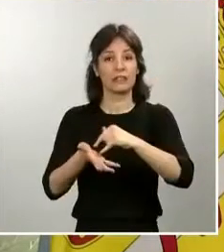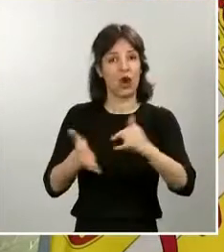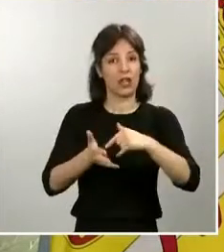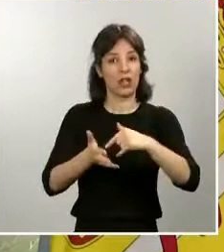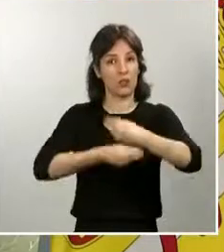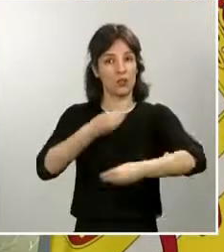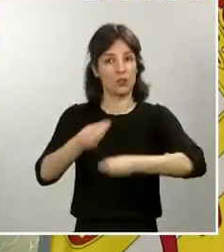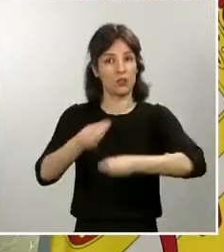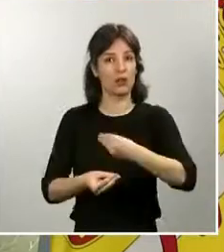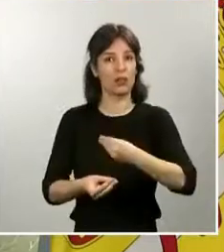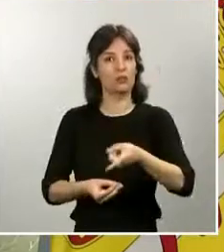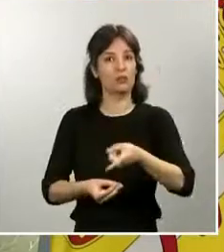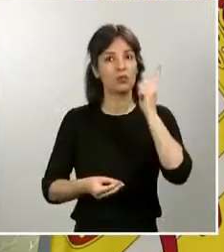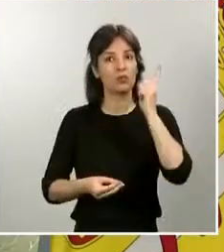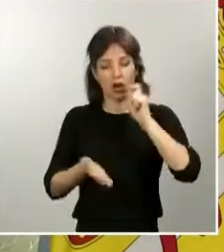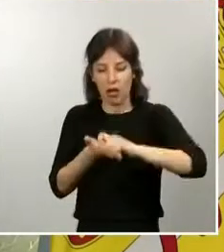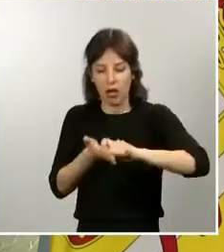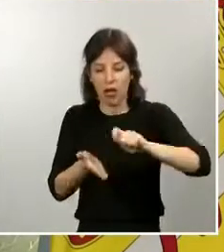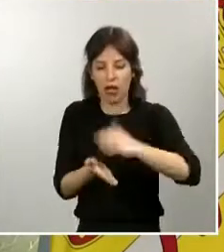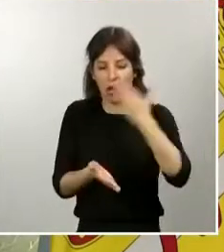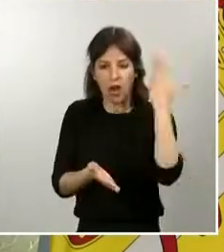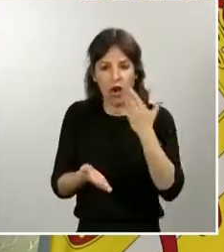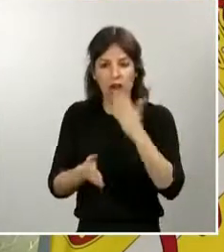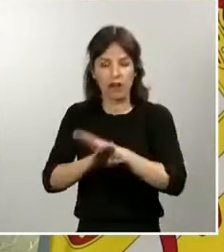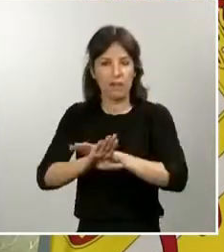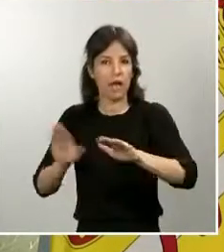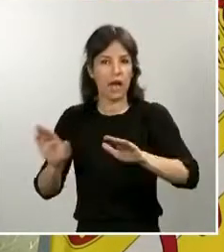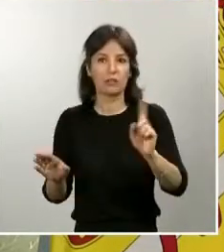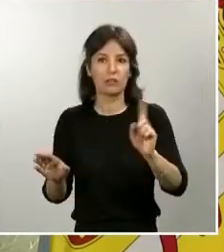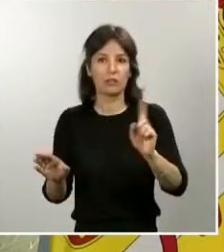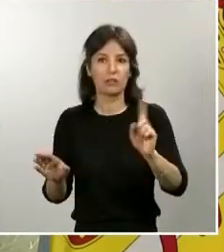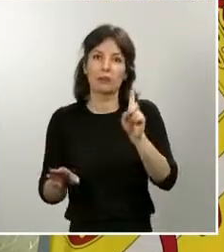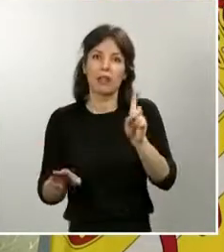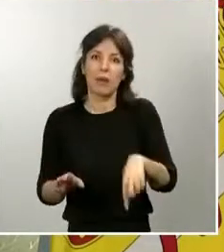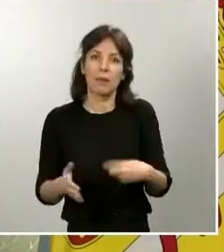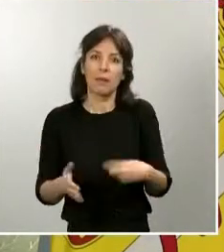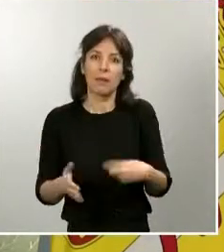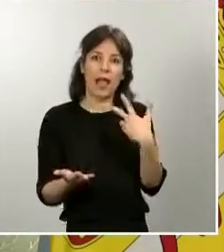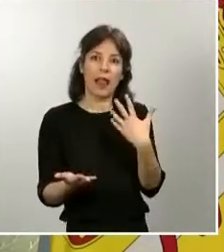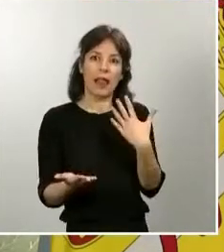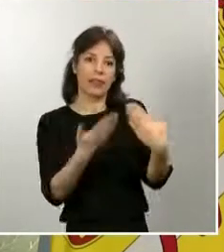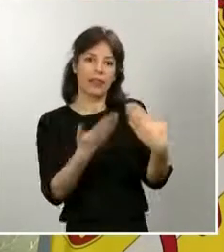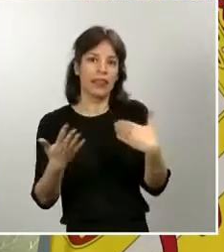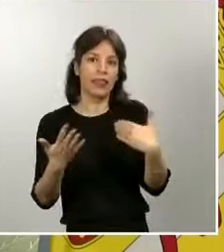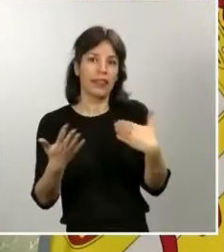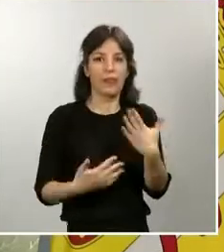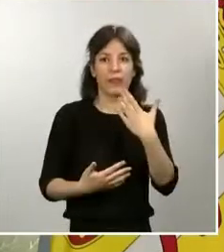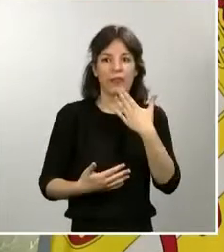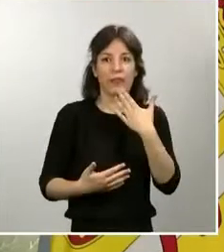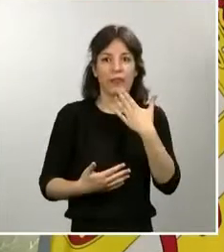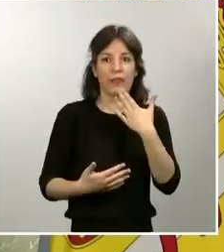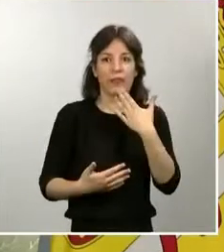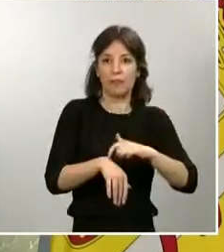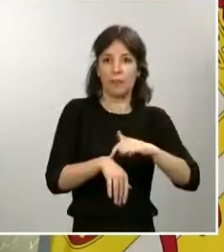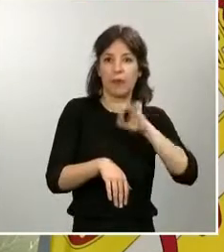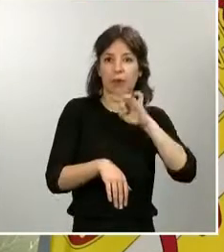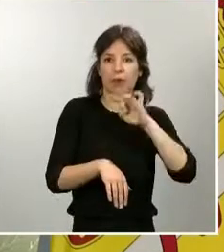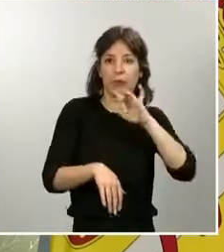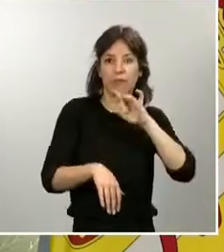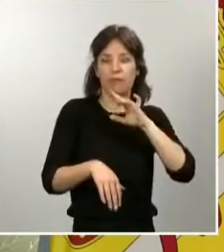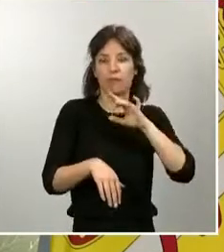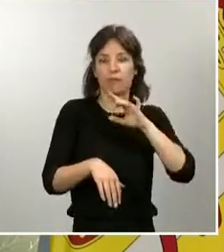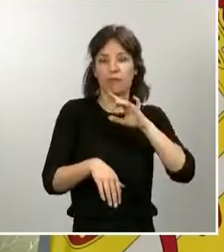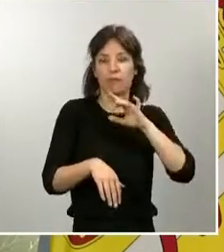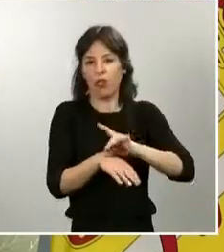obligaciones académicas, sino también como forma de relacionarse o de entretenerse en su tiempo de ocio. Ante esta